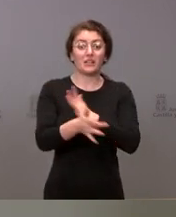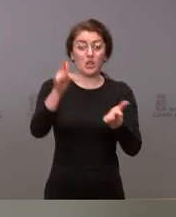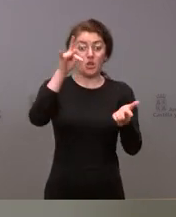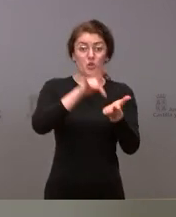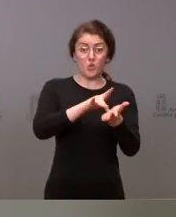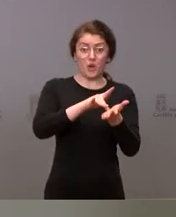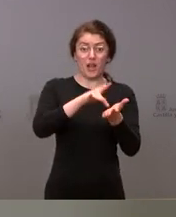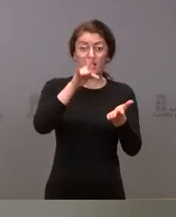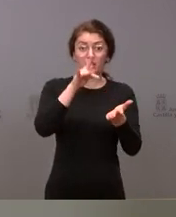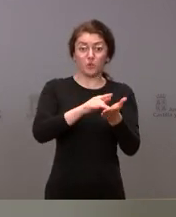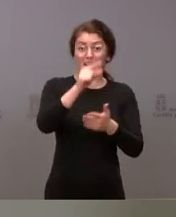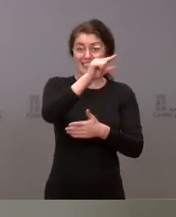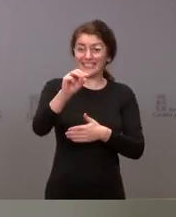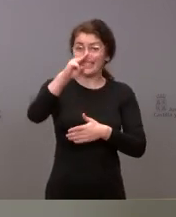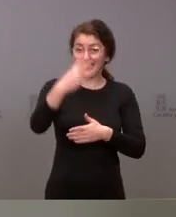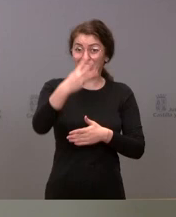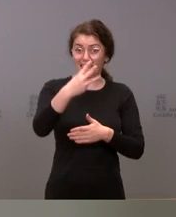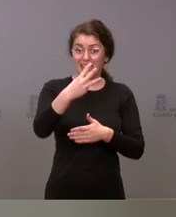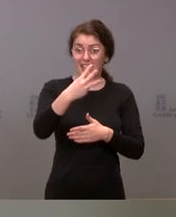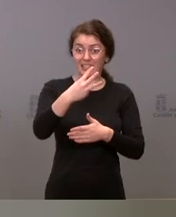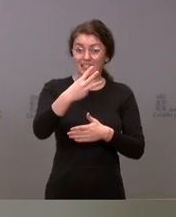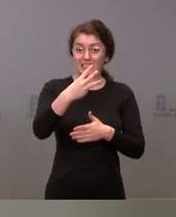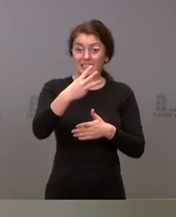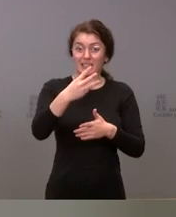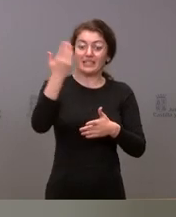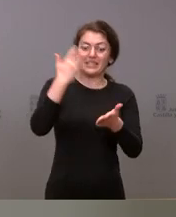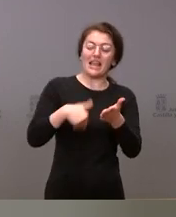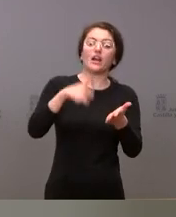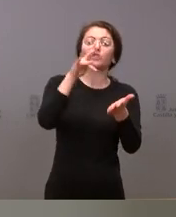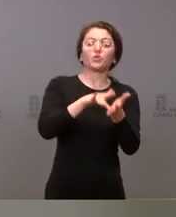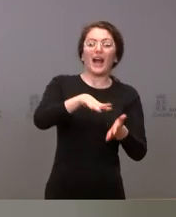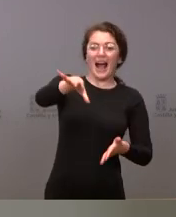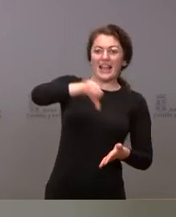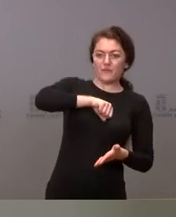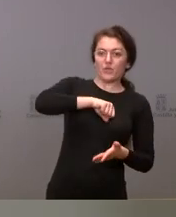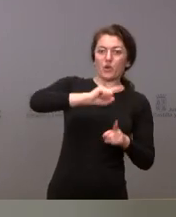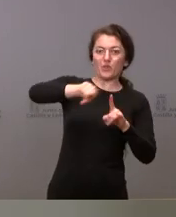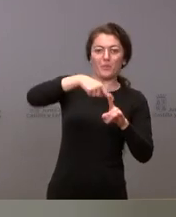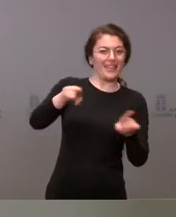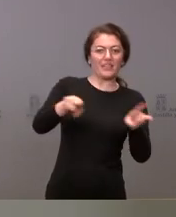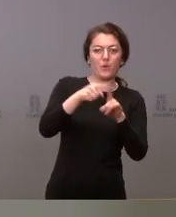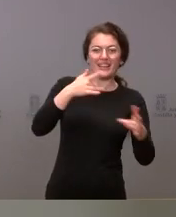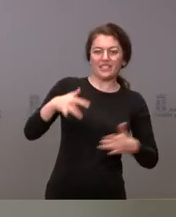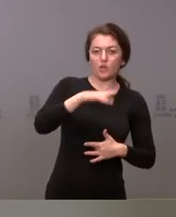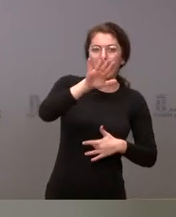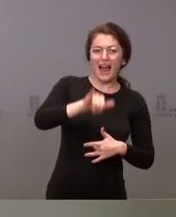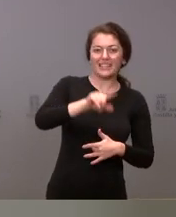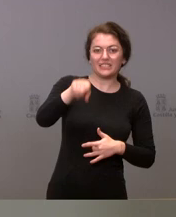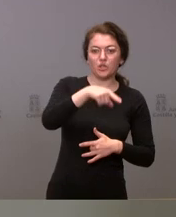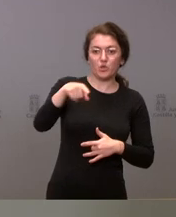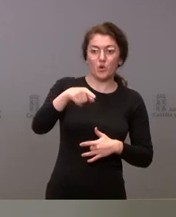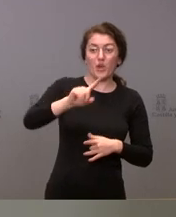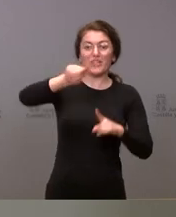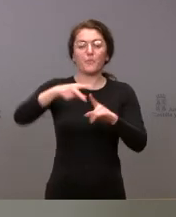la dosis de recuerdo, la tercera dosis, tras una infección, ya sea asintomática o asintomática, se establece en cuatro semanas. No